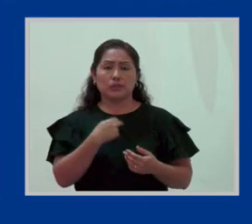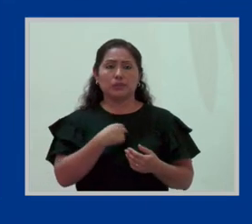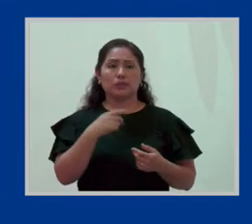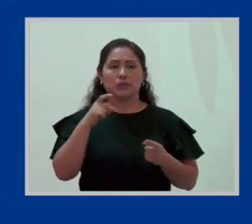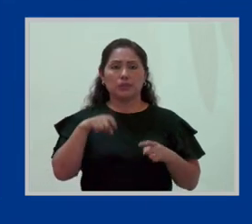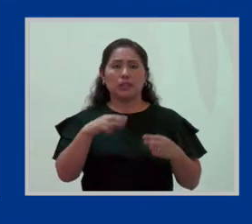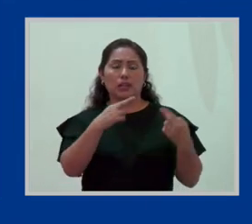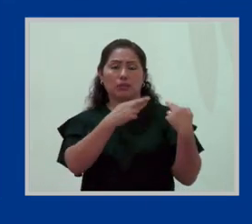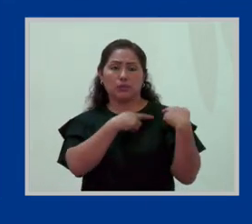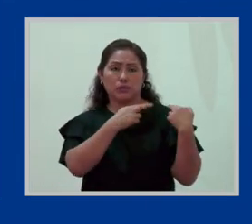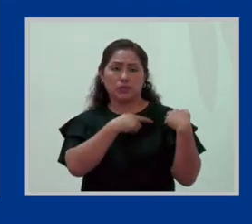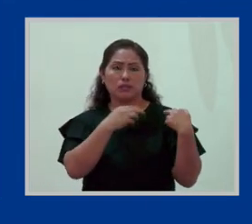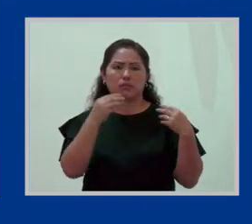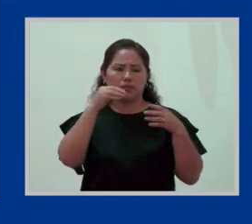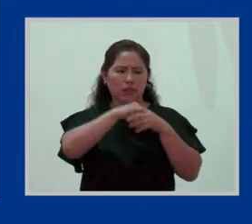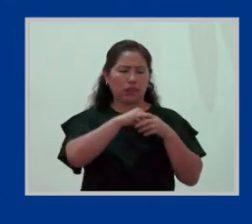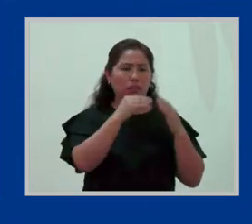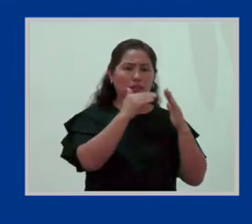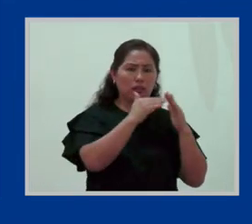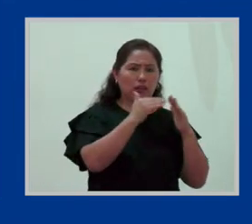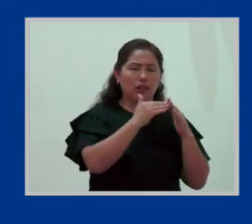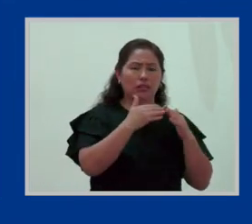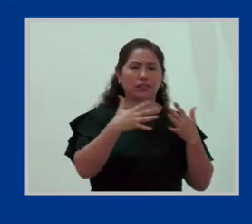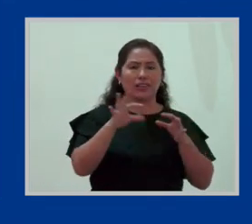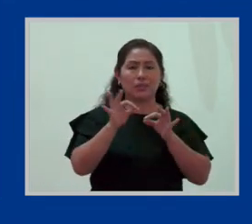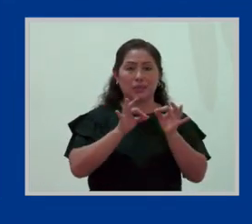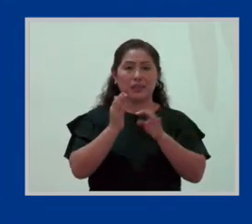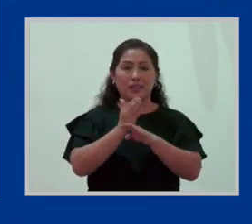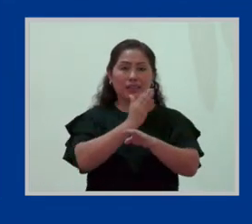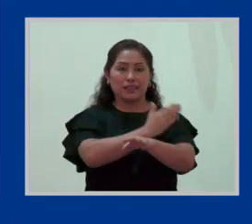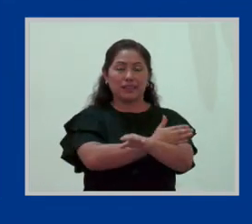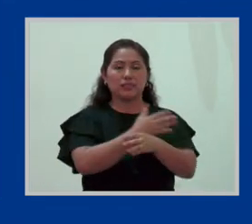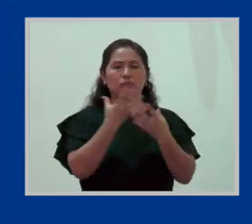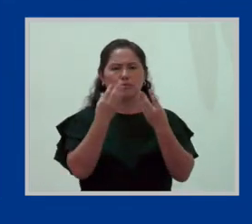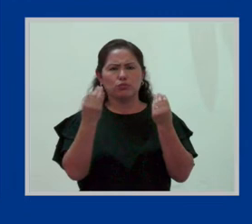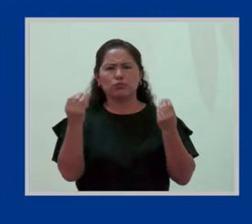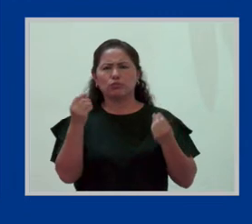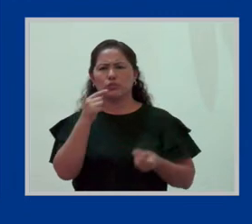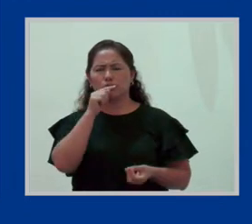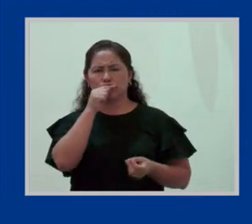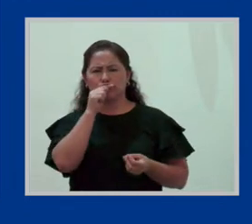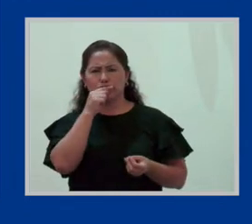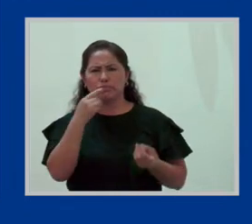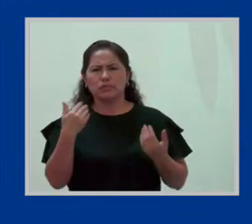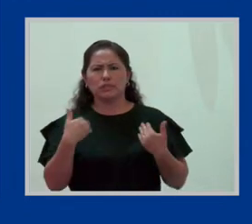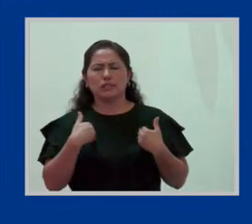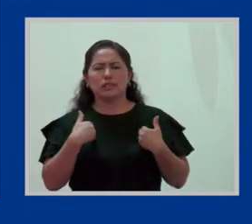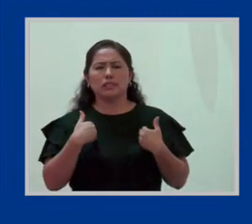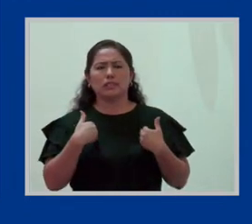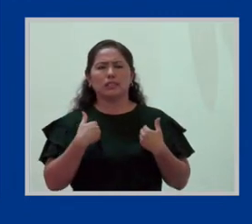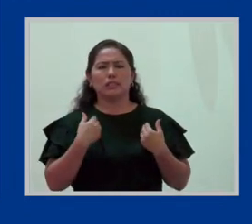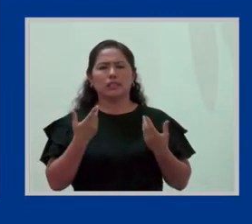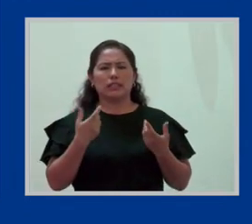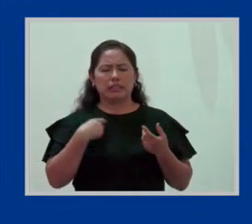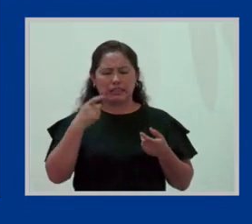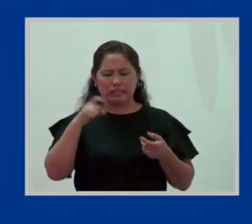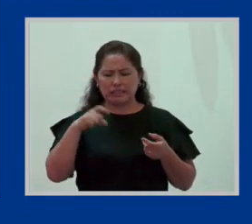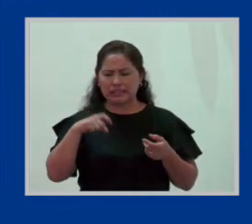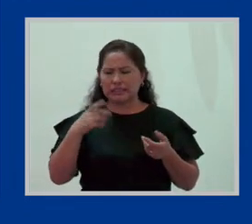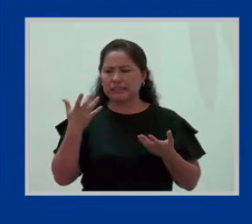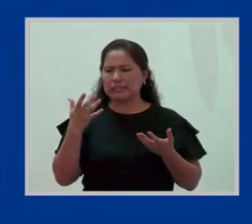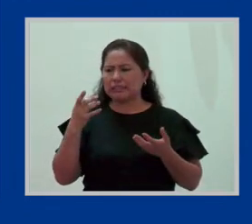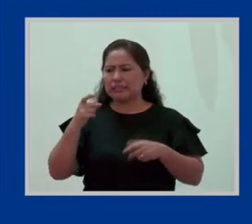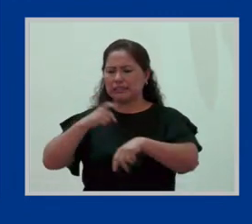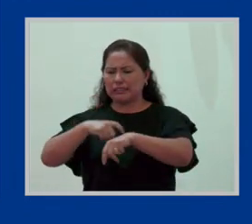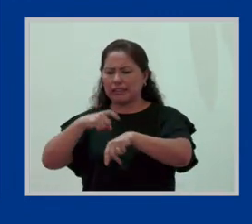responsabilidades de casa que venimos comentando, muchas mujeres dicen, bueno, al menos voy a conseguirme, a tratar de conseguir un trabajo